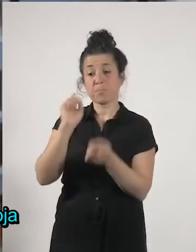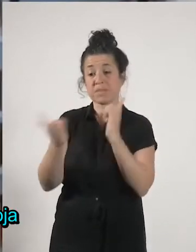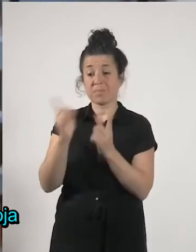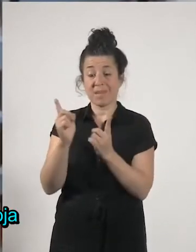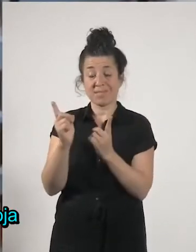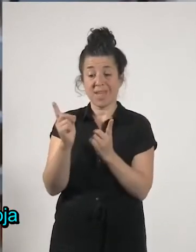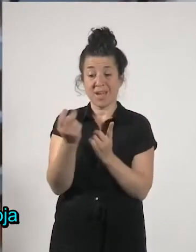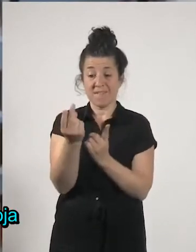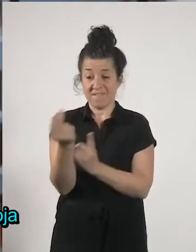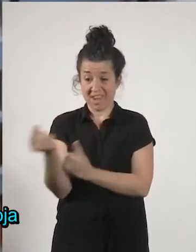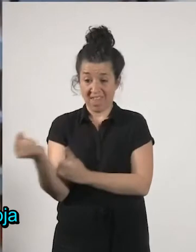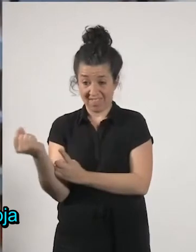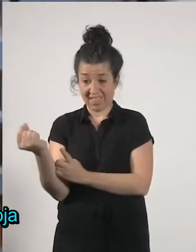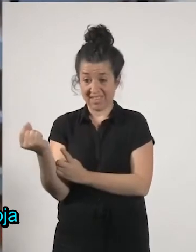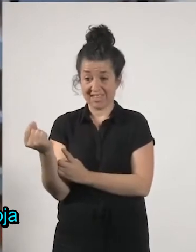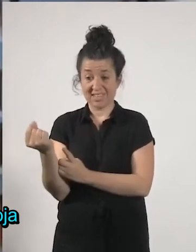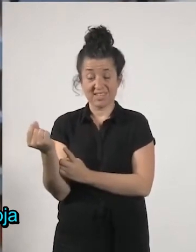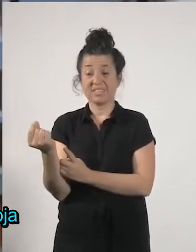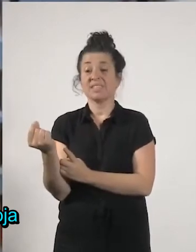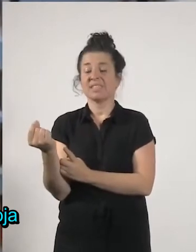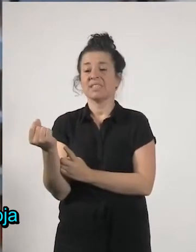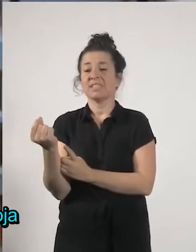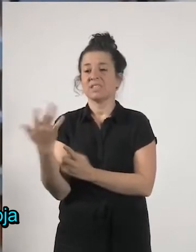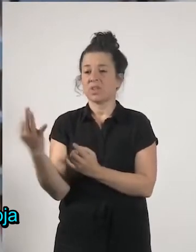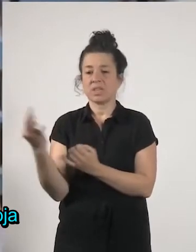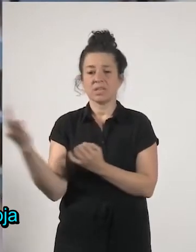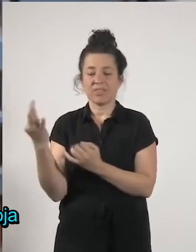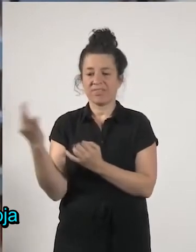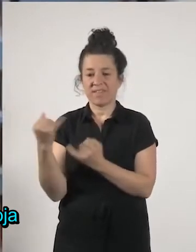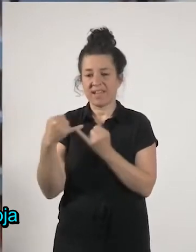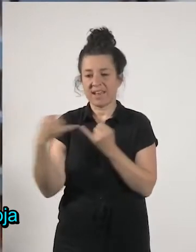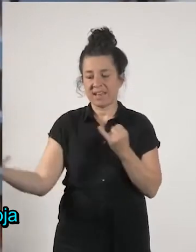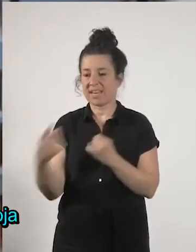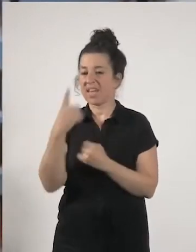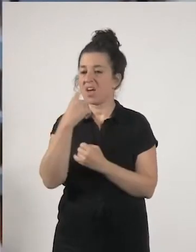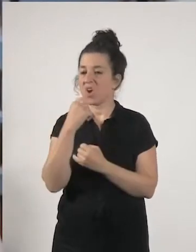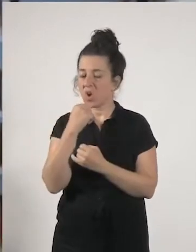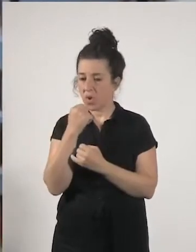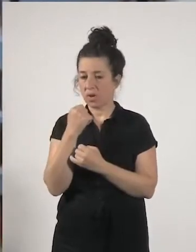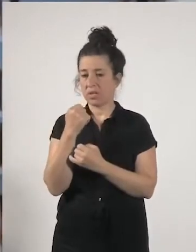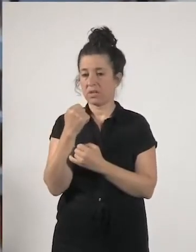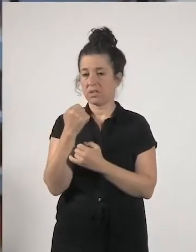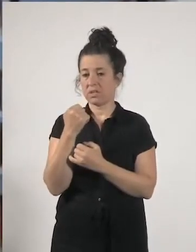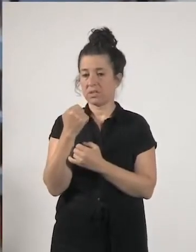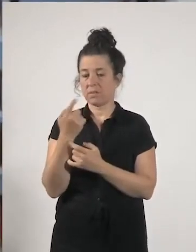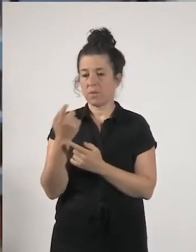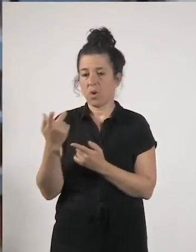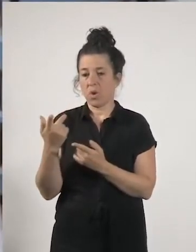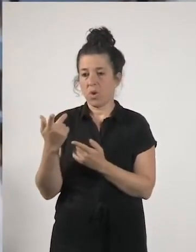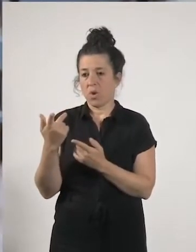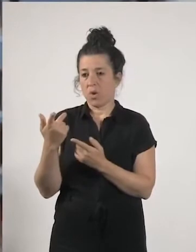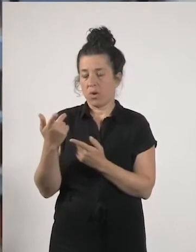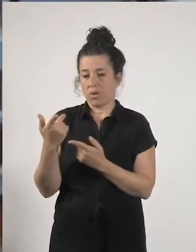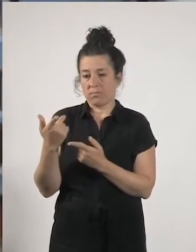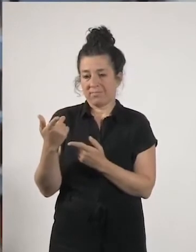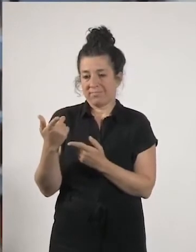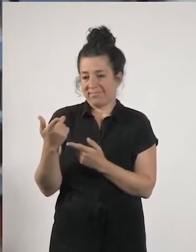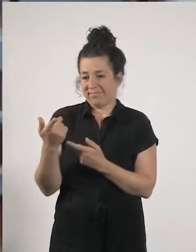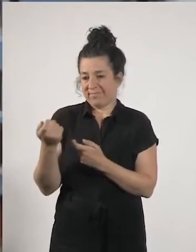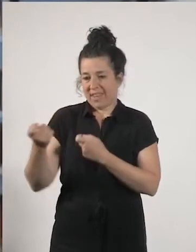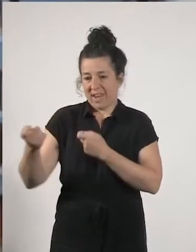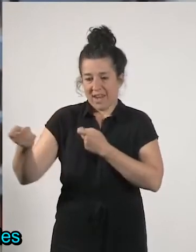debería de haber una línea roja y no deberían de entrar la especulación debería de estar absolutamente